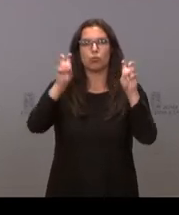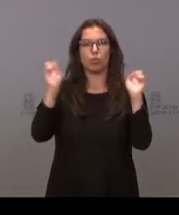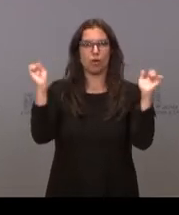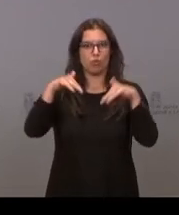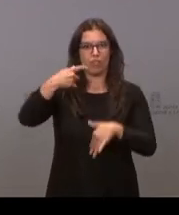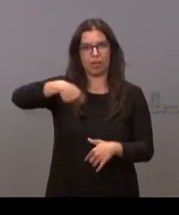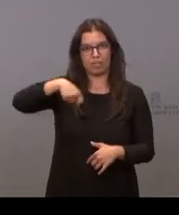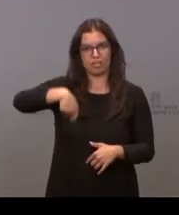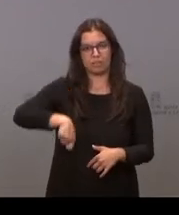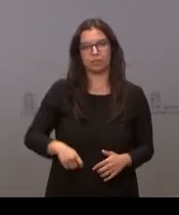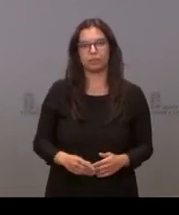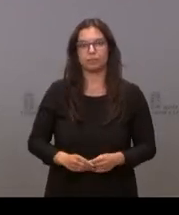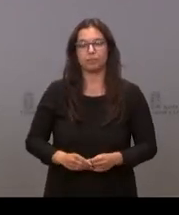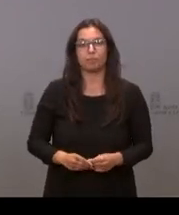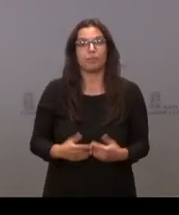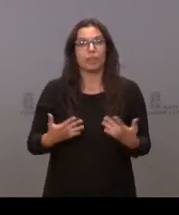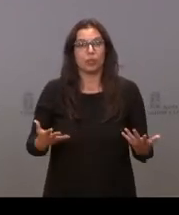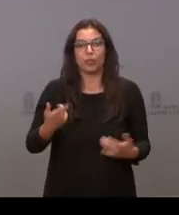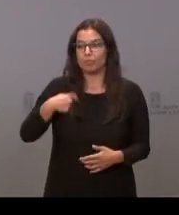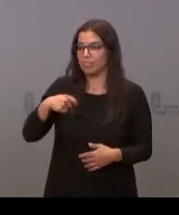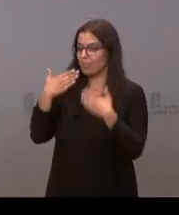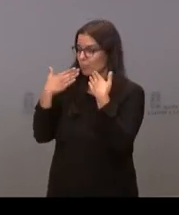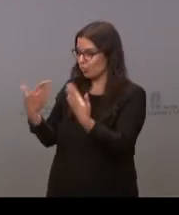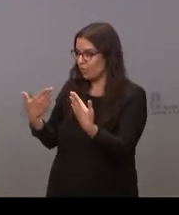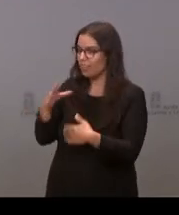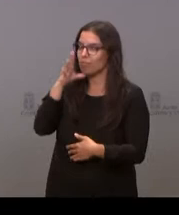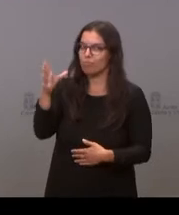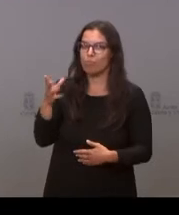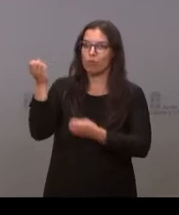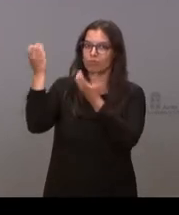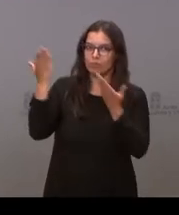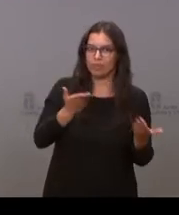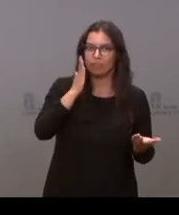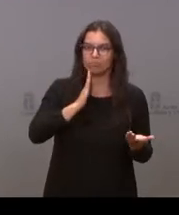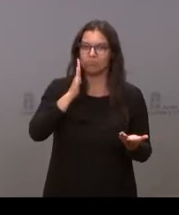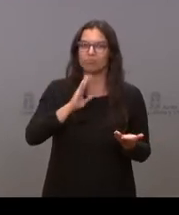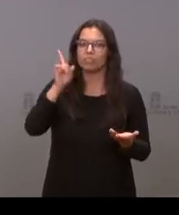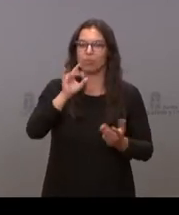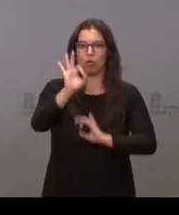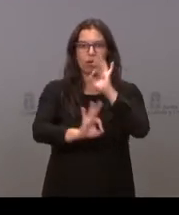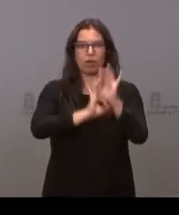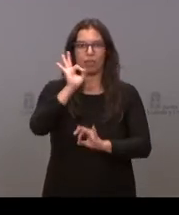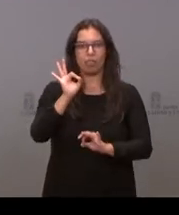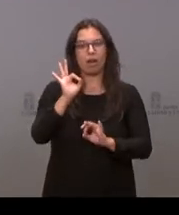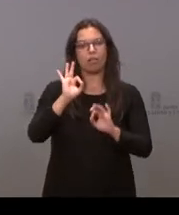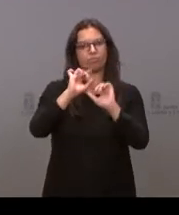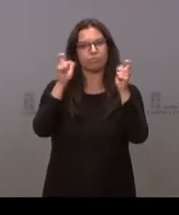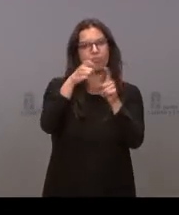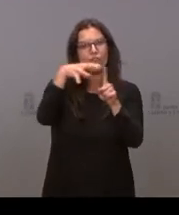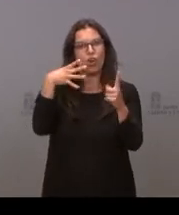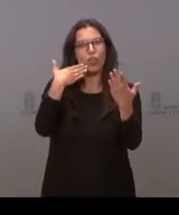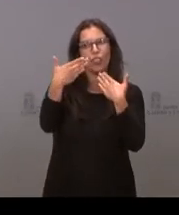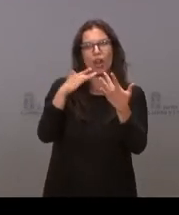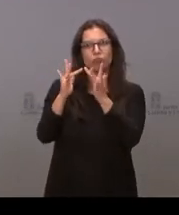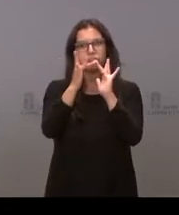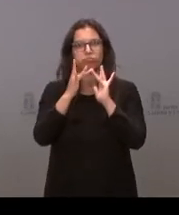presidentes. Por tanto, presidente, muchísimas gracias por la hospitalidad y también por acoger este importante foro de diálogo, de encuentro